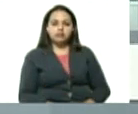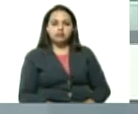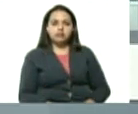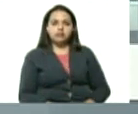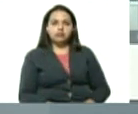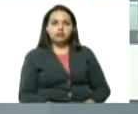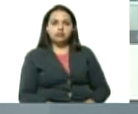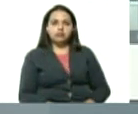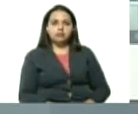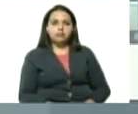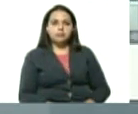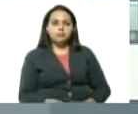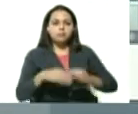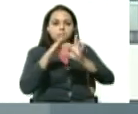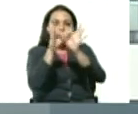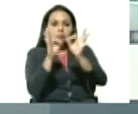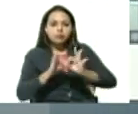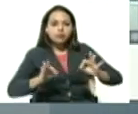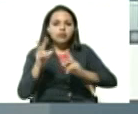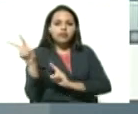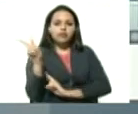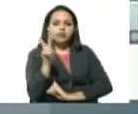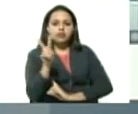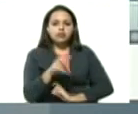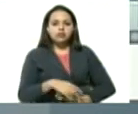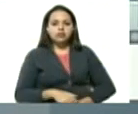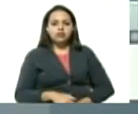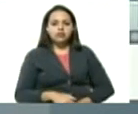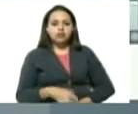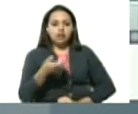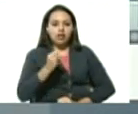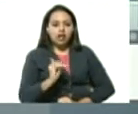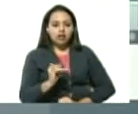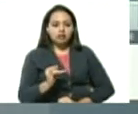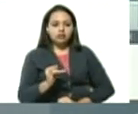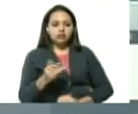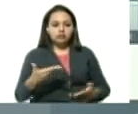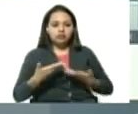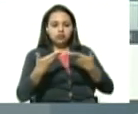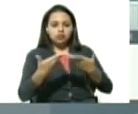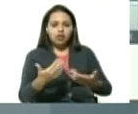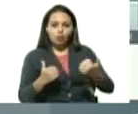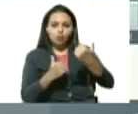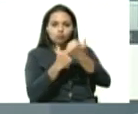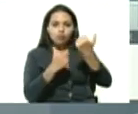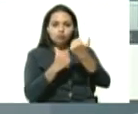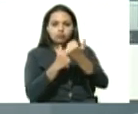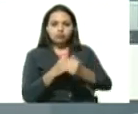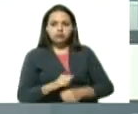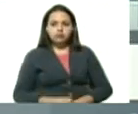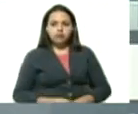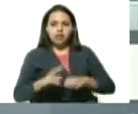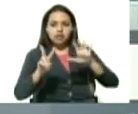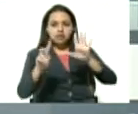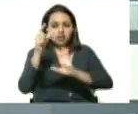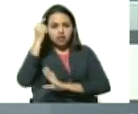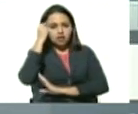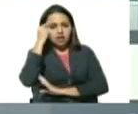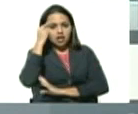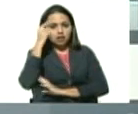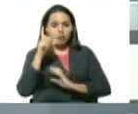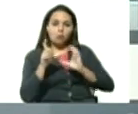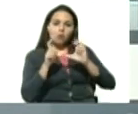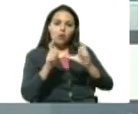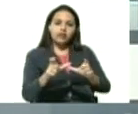fórmula venezolana que estamos poniendo a prueba los 7 días de cuarentena